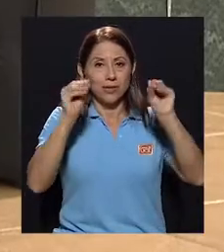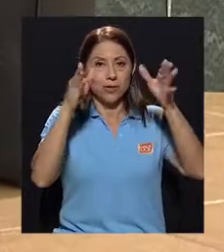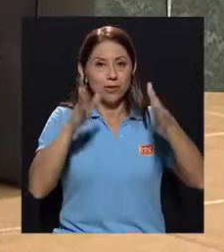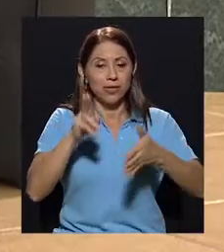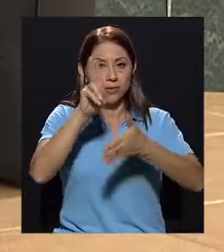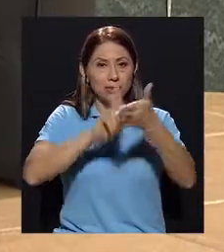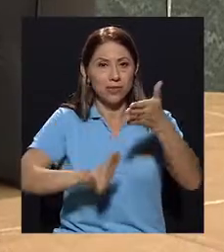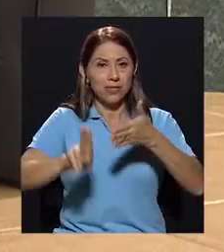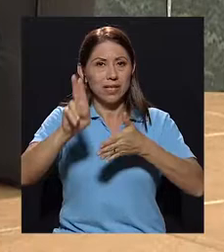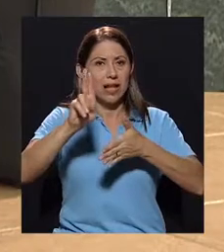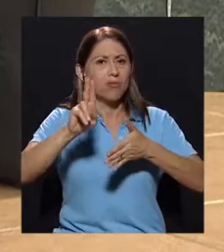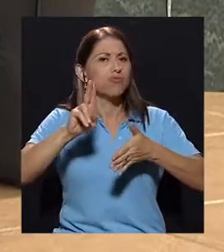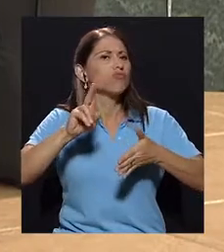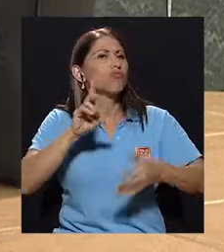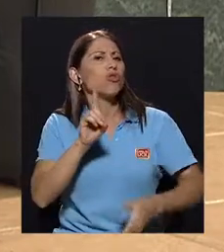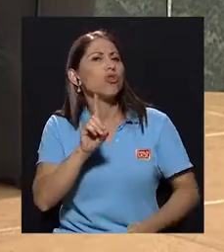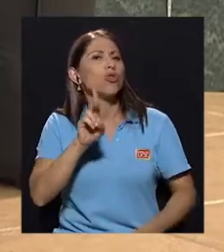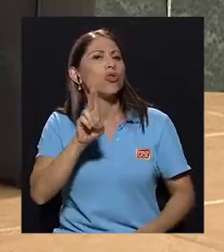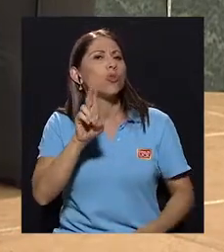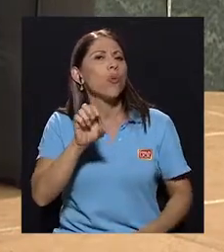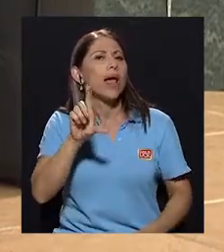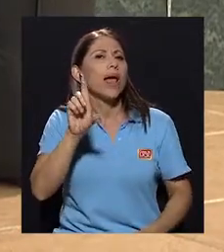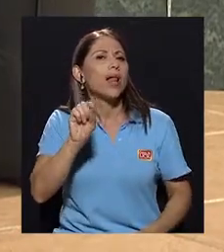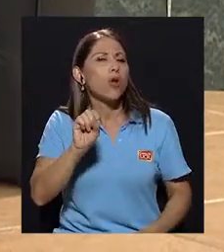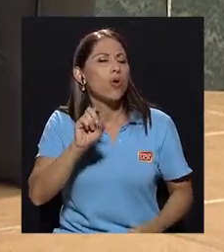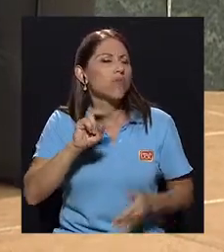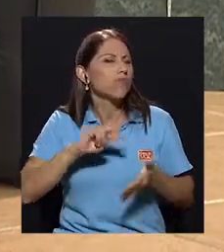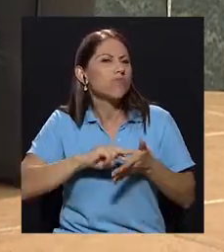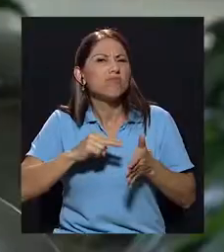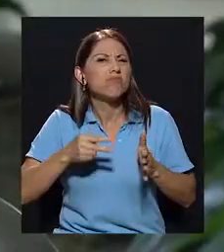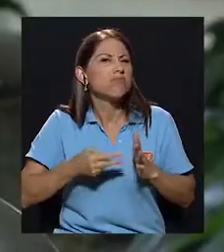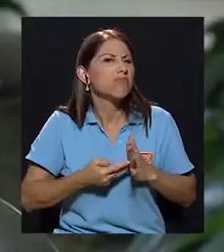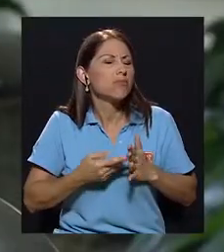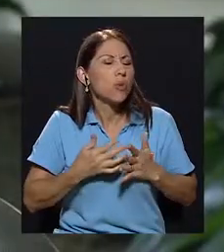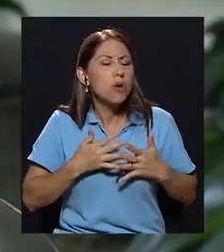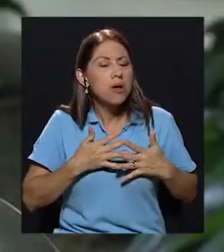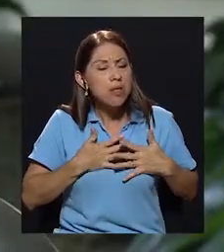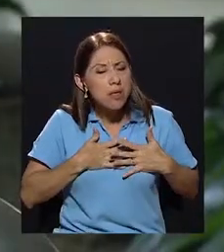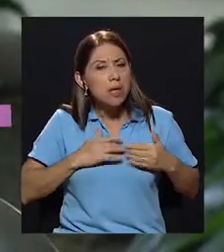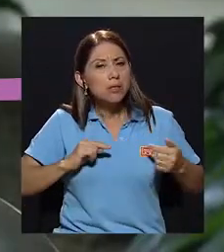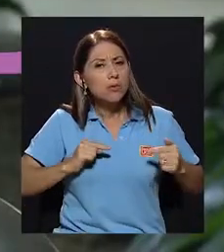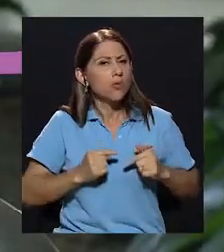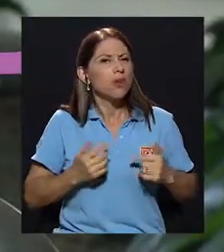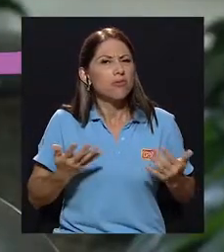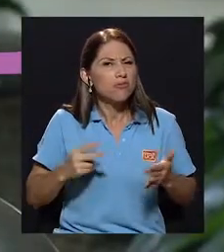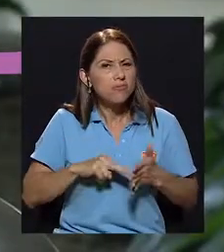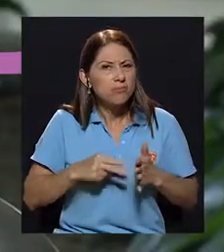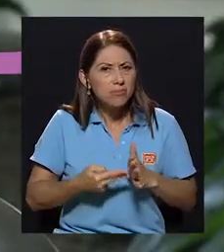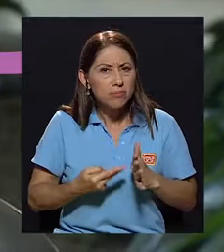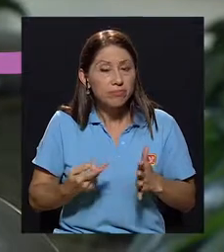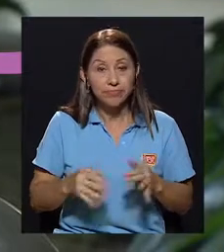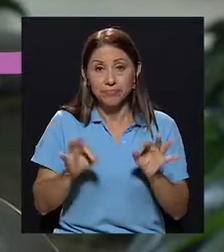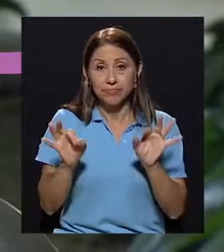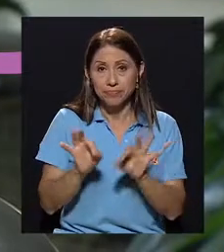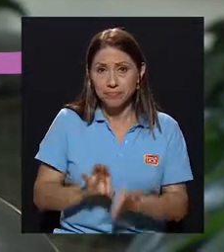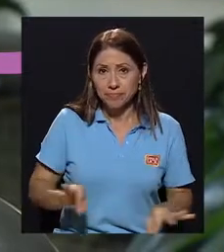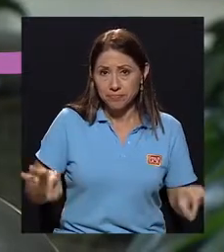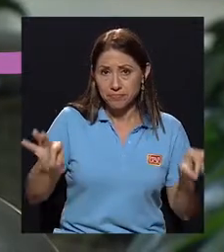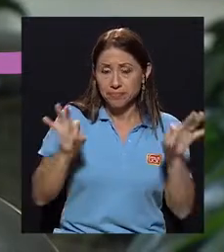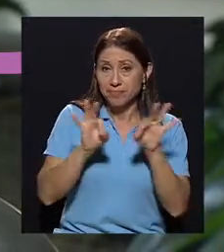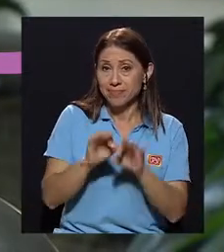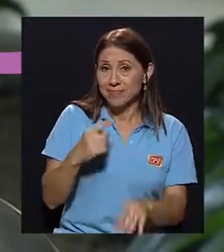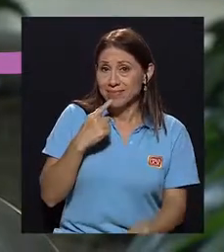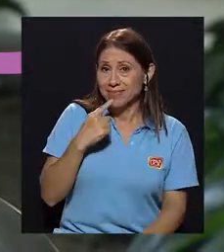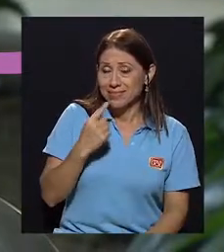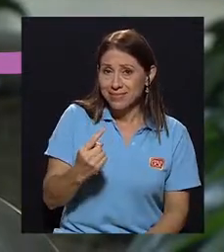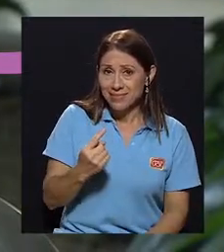¿en qué consiste el duelo? ¿Qué significa hacer un duelo? Fabiola, es importante destacar que no